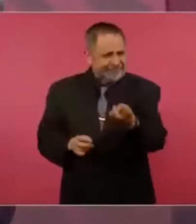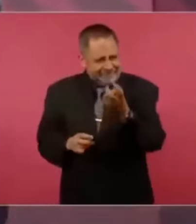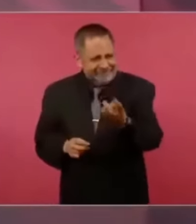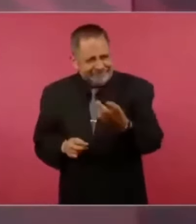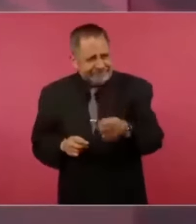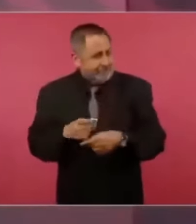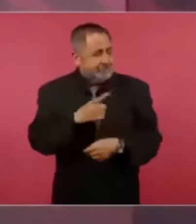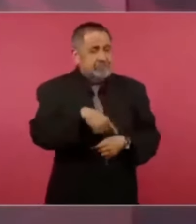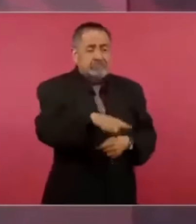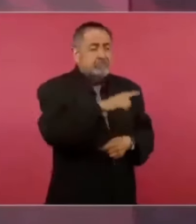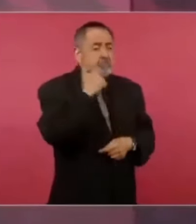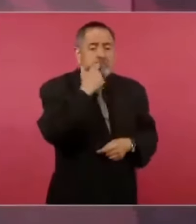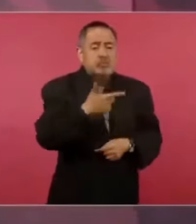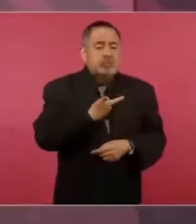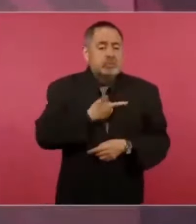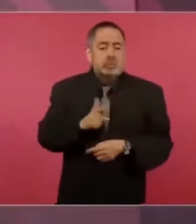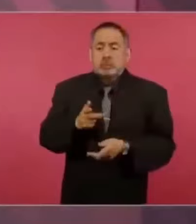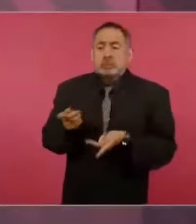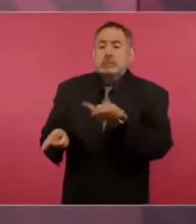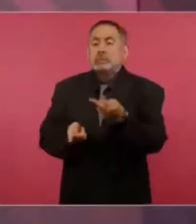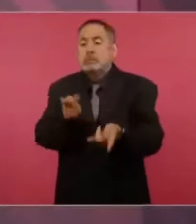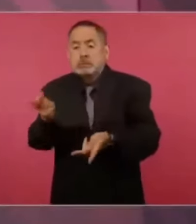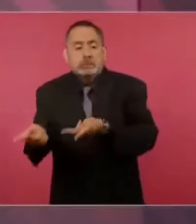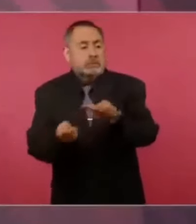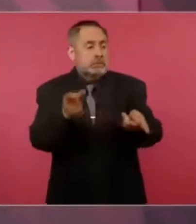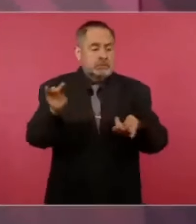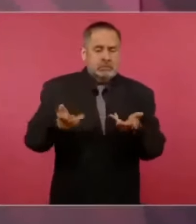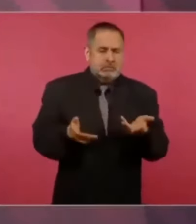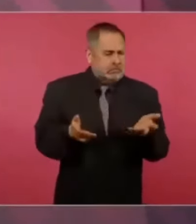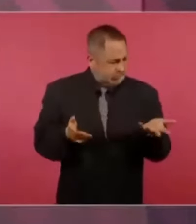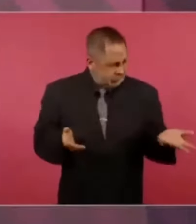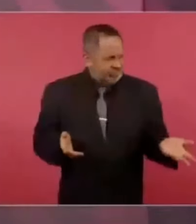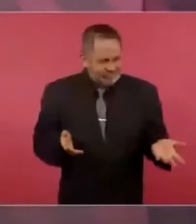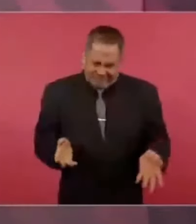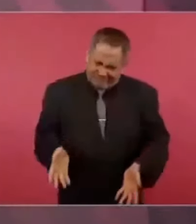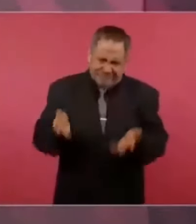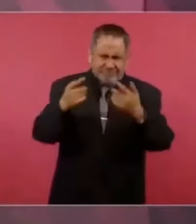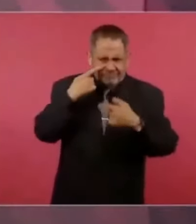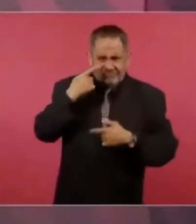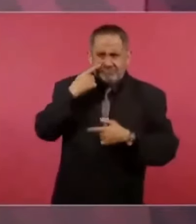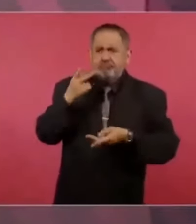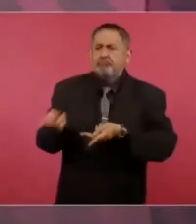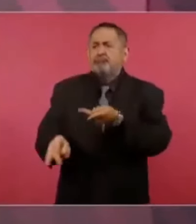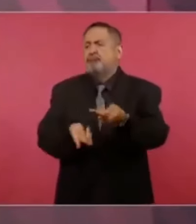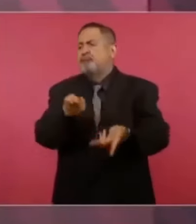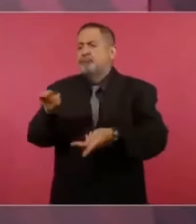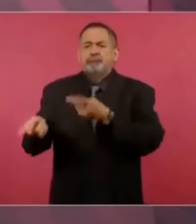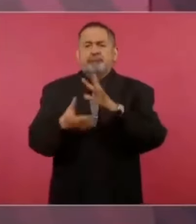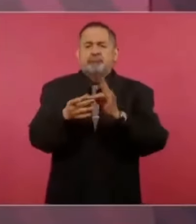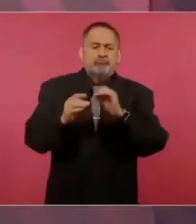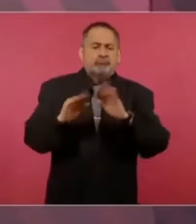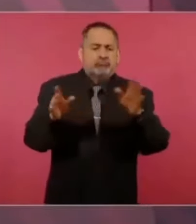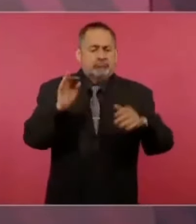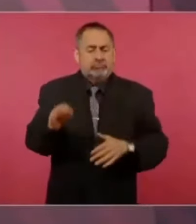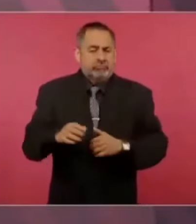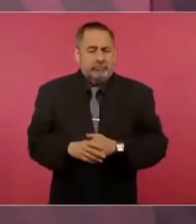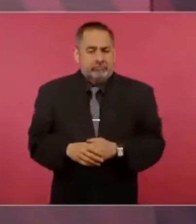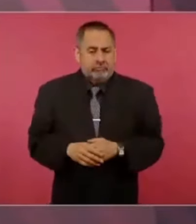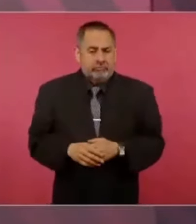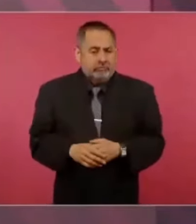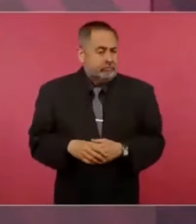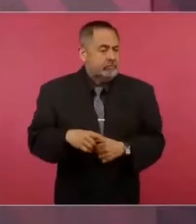al pueblo y quisieran la